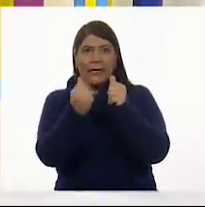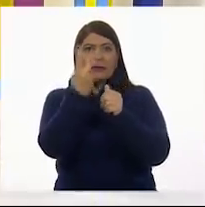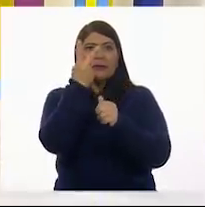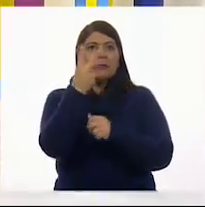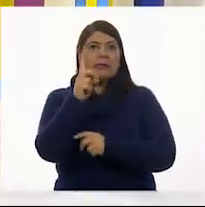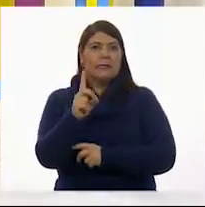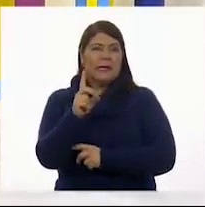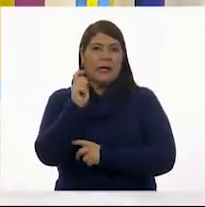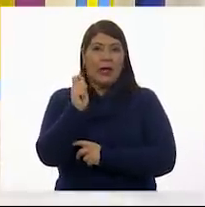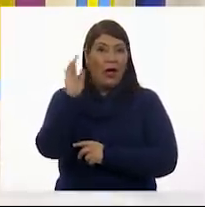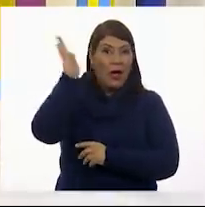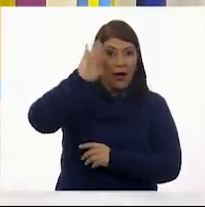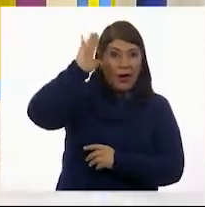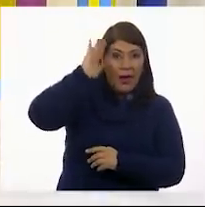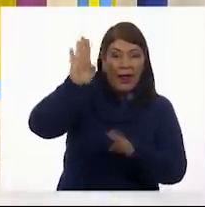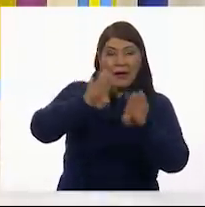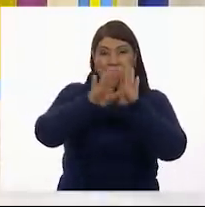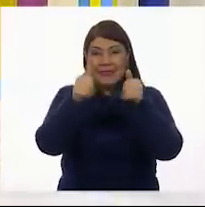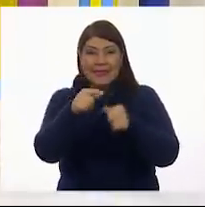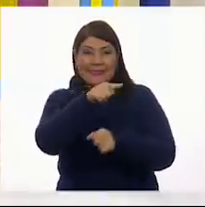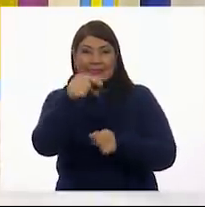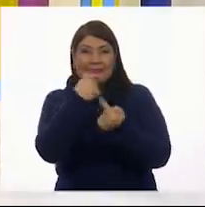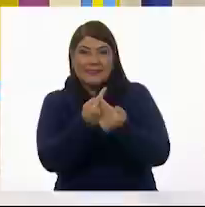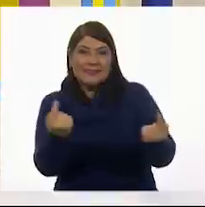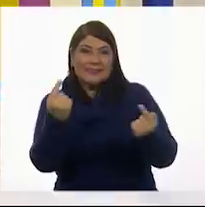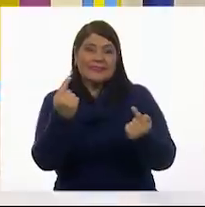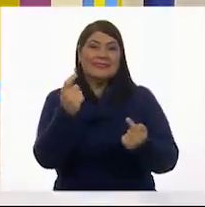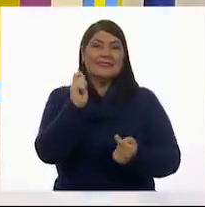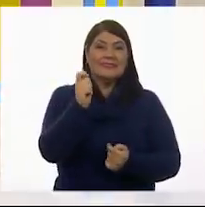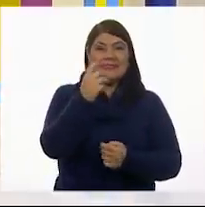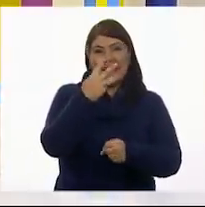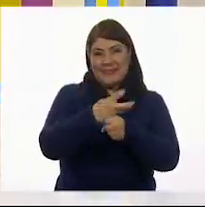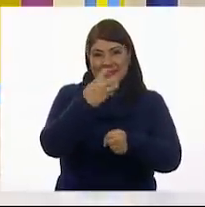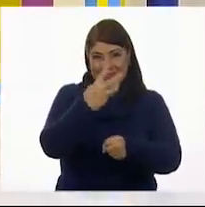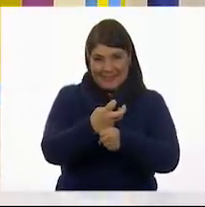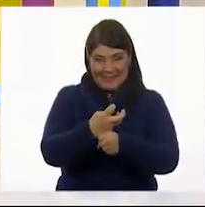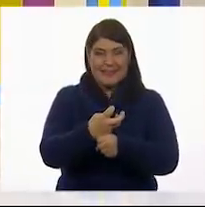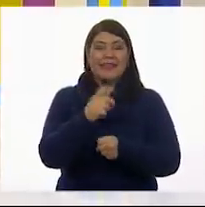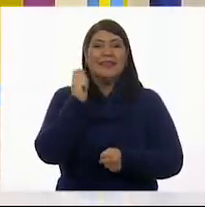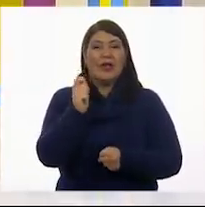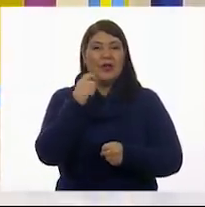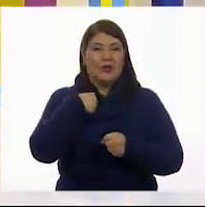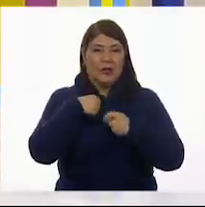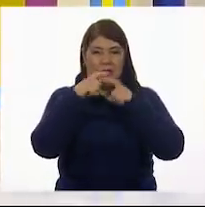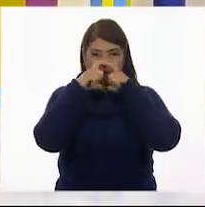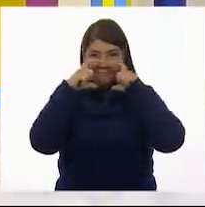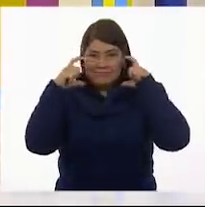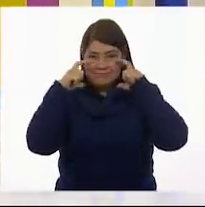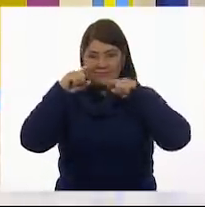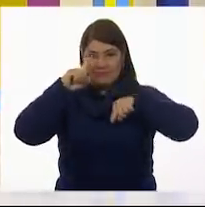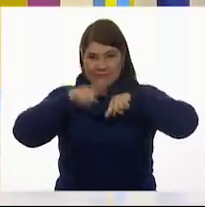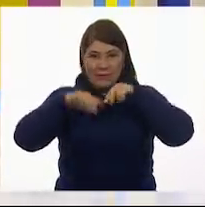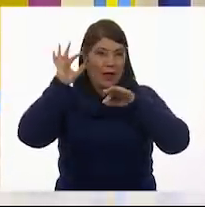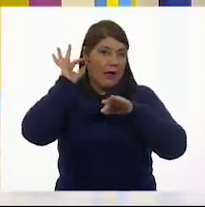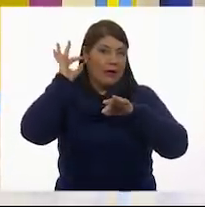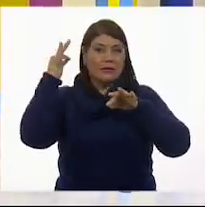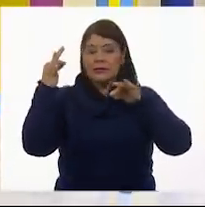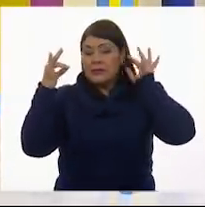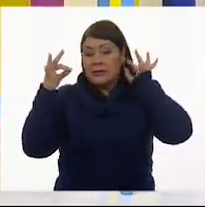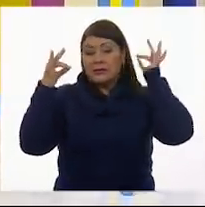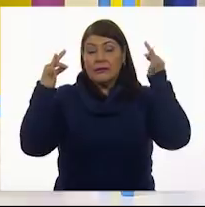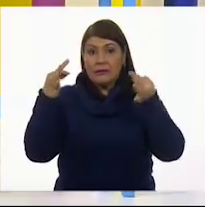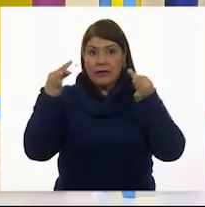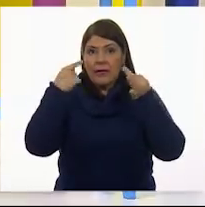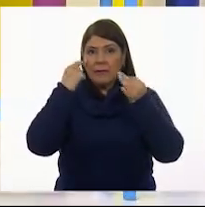¿cómo están niñas y niños de tercer grado? Déjenme quito mi cubrebocas. Para comenzar hay que tomarlo de las agarraderas